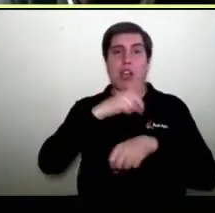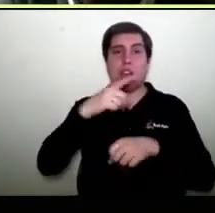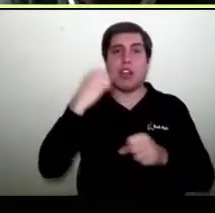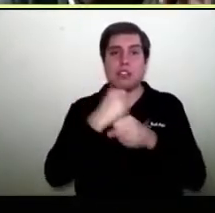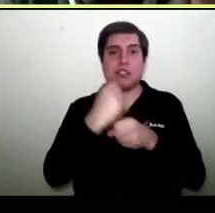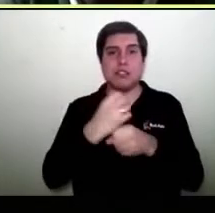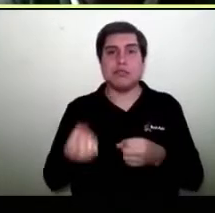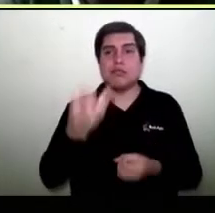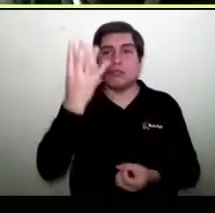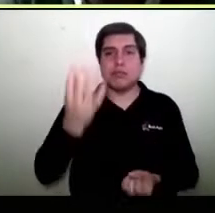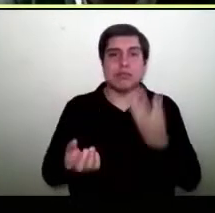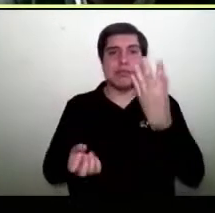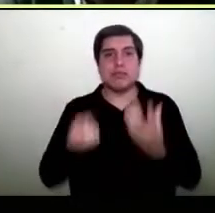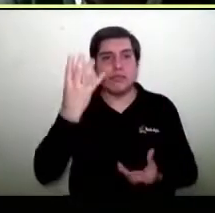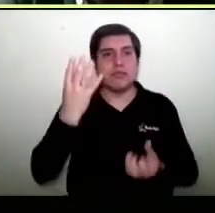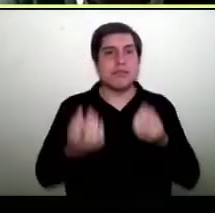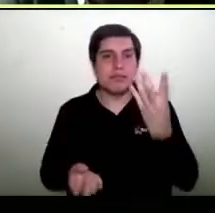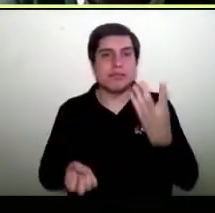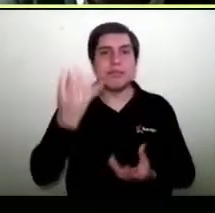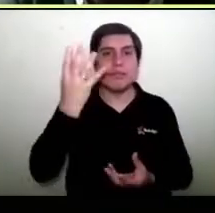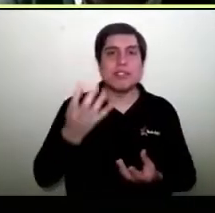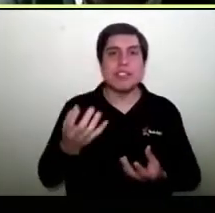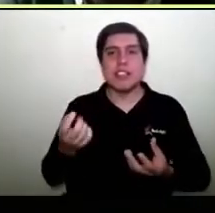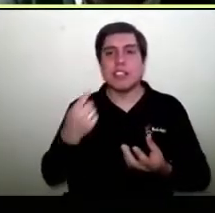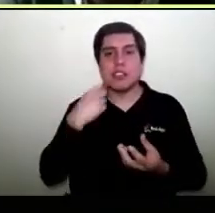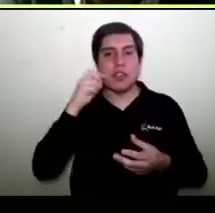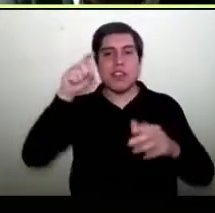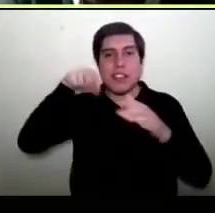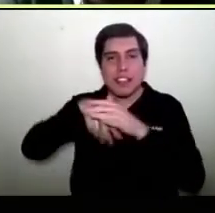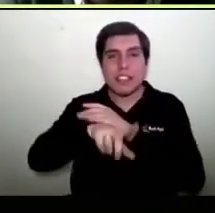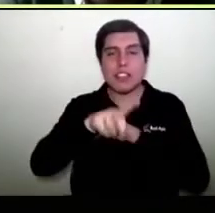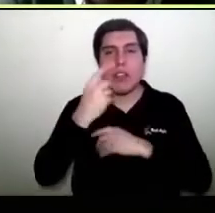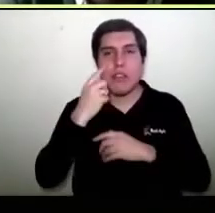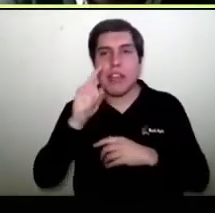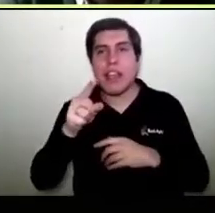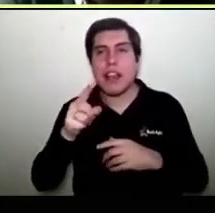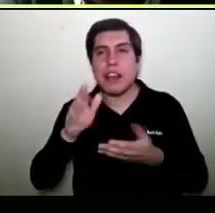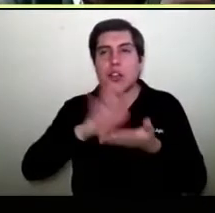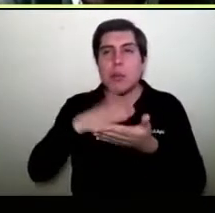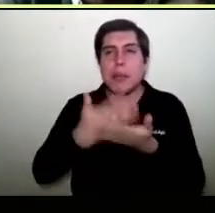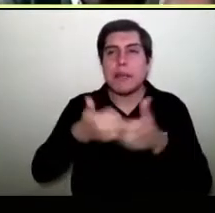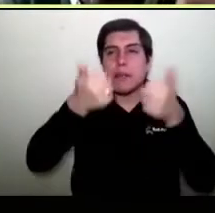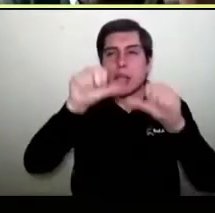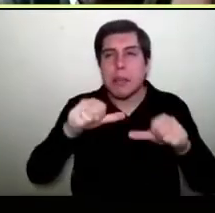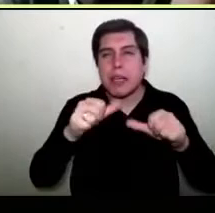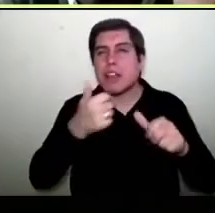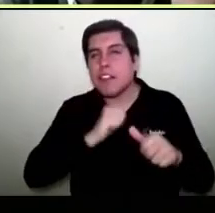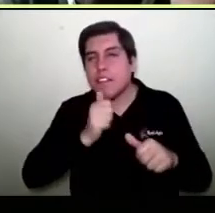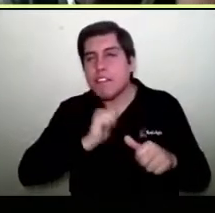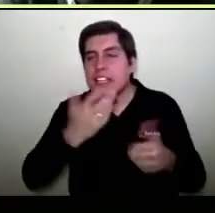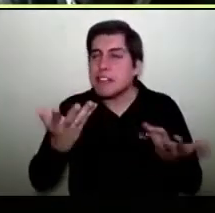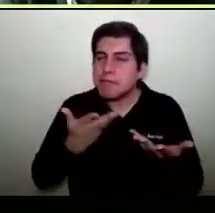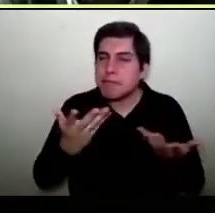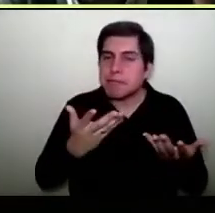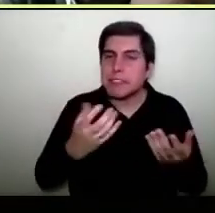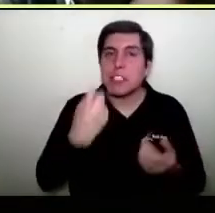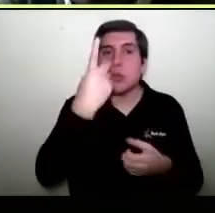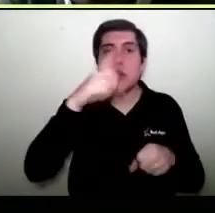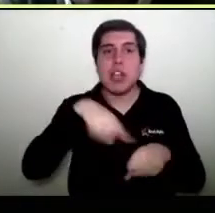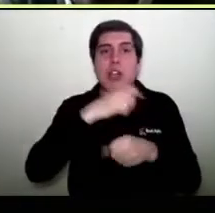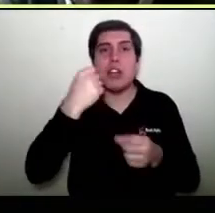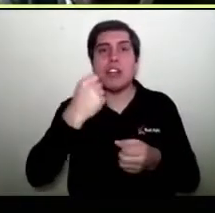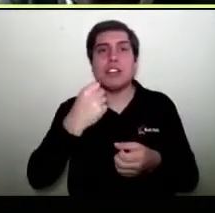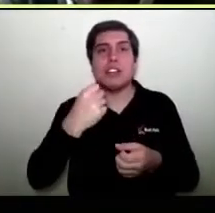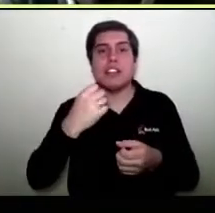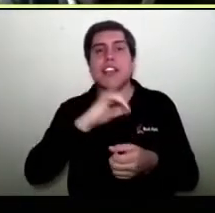En el fondo, todos los días tú tienes que entrar a ver tus productos, mejorarlos y trabajar una hora en tu tienda y disfrutar 23,